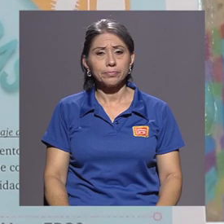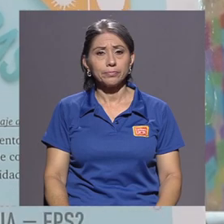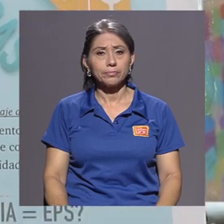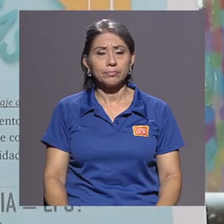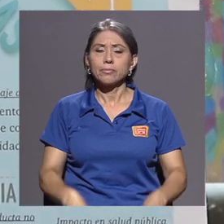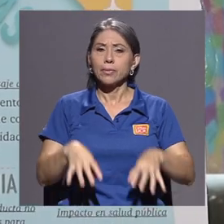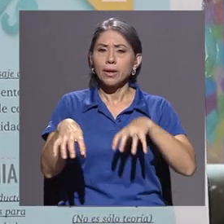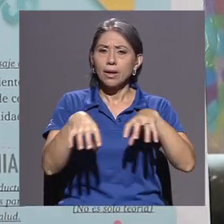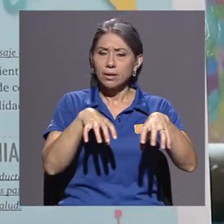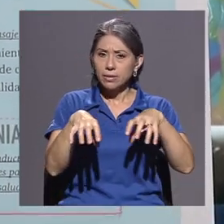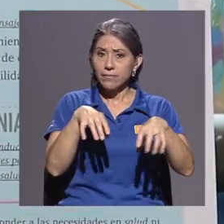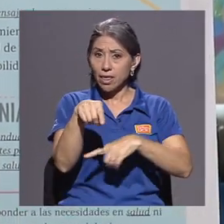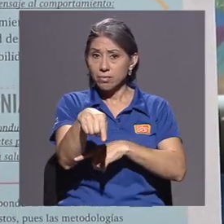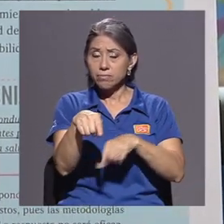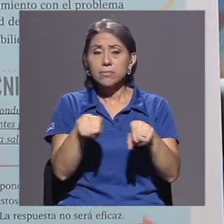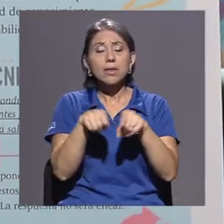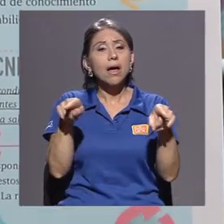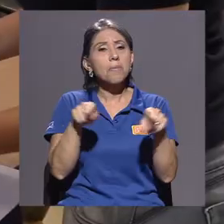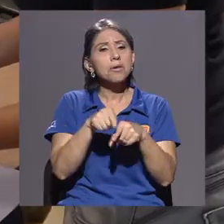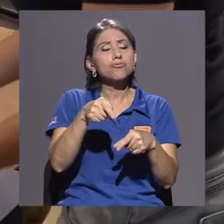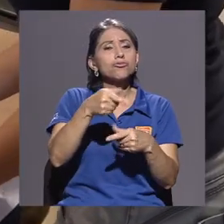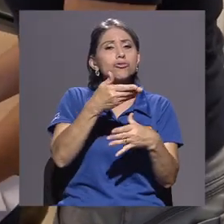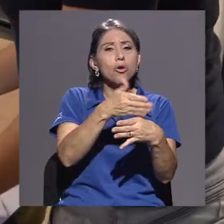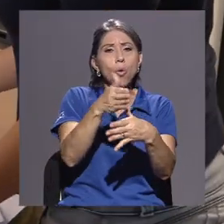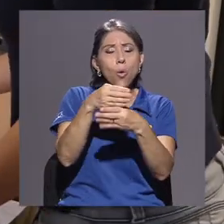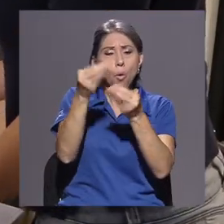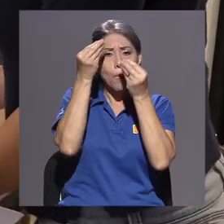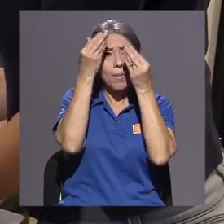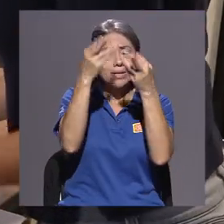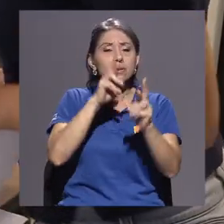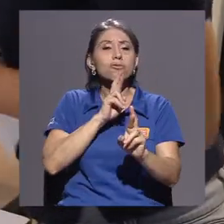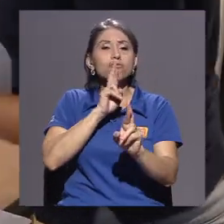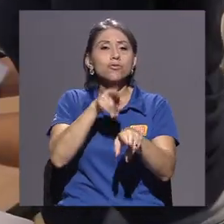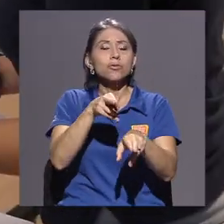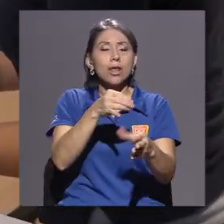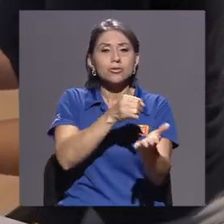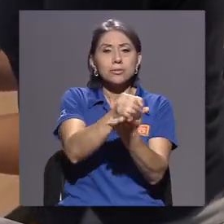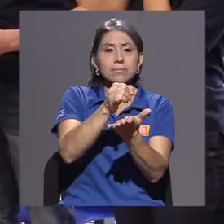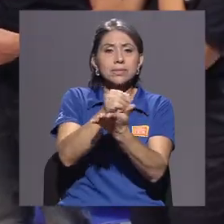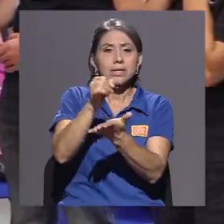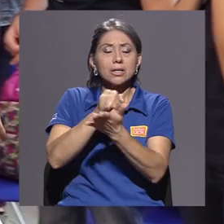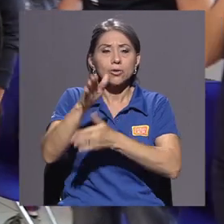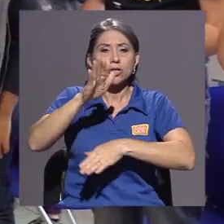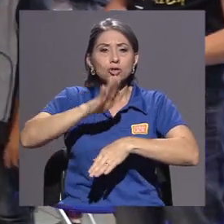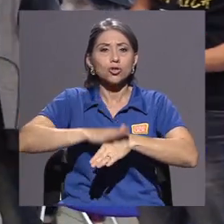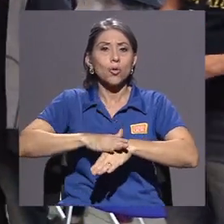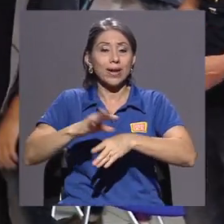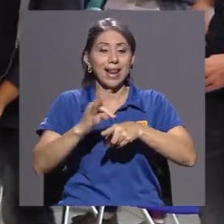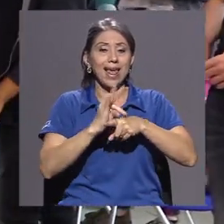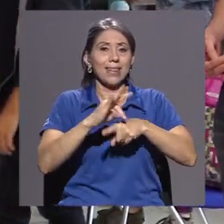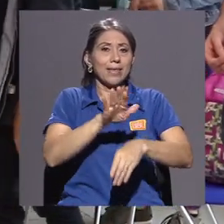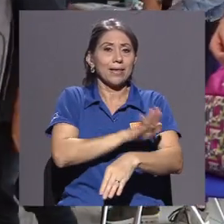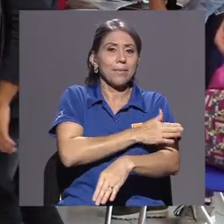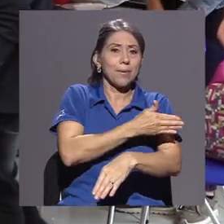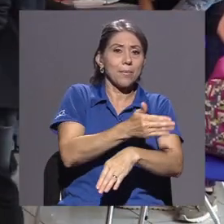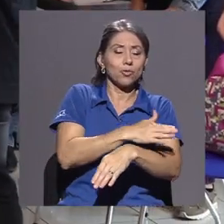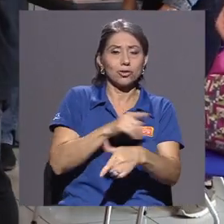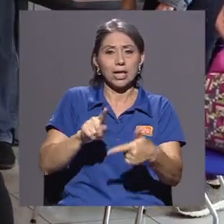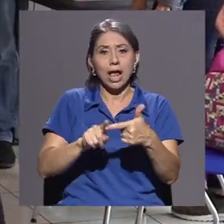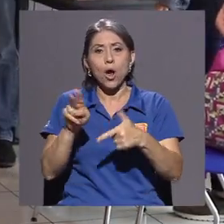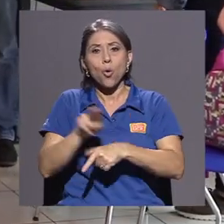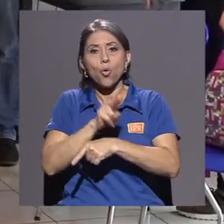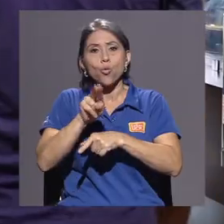En la actividad también se compartieron los resultados de investigaciones sobre la musicoterapia, el uso de la